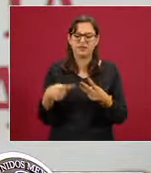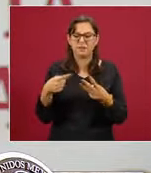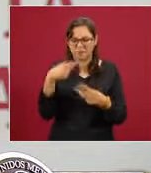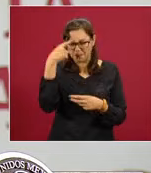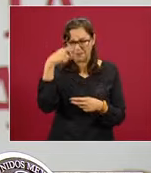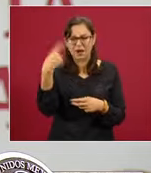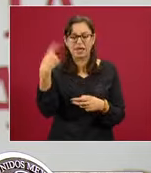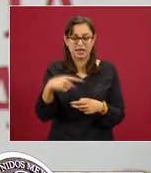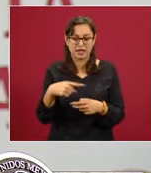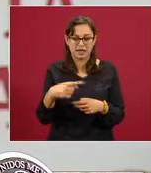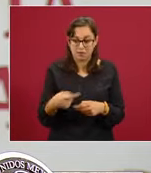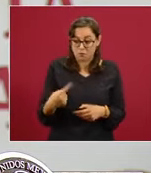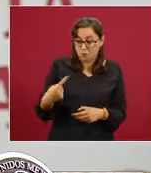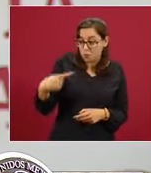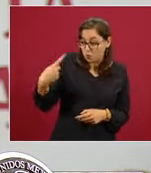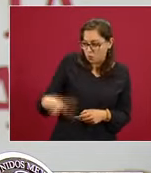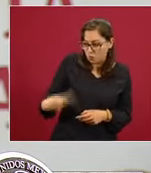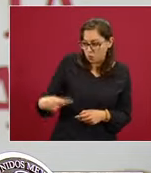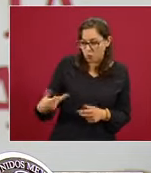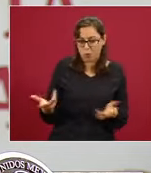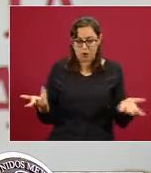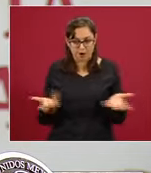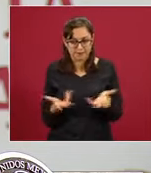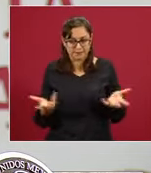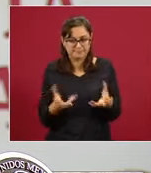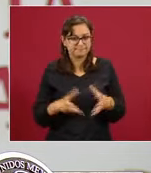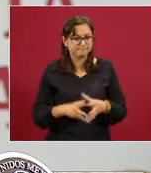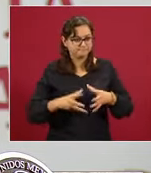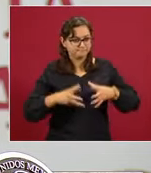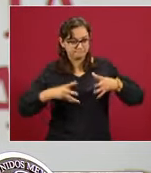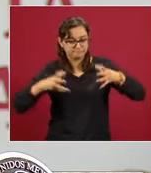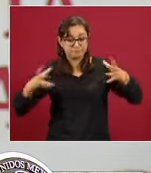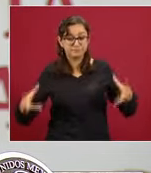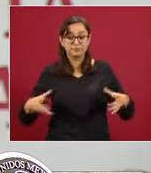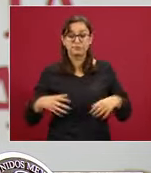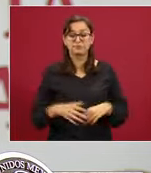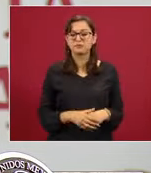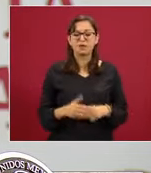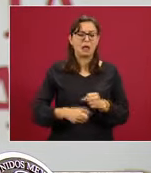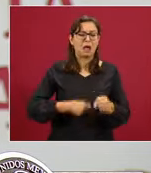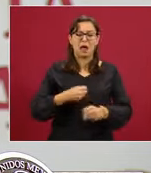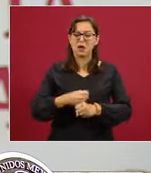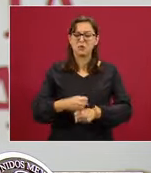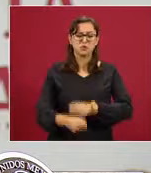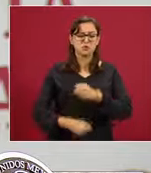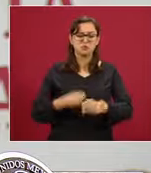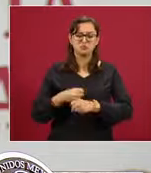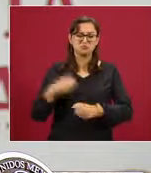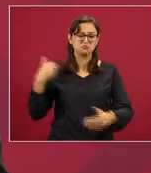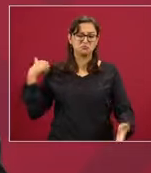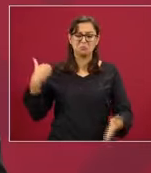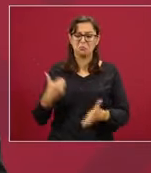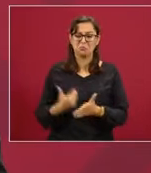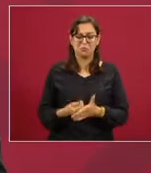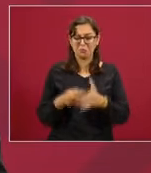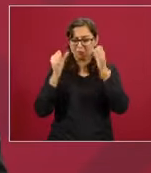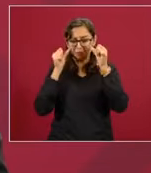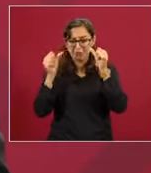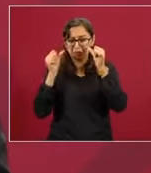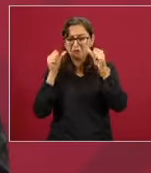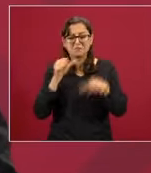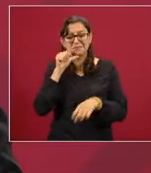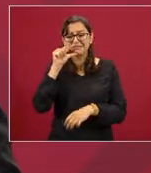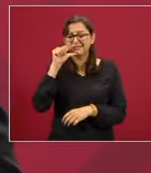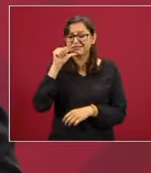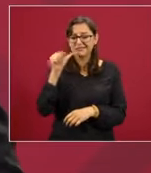para poder tener resultados en estos campos. Muchos años abandonó este esfuerzo, como lo ha dicho la directora del CONACYT, que ha